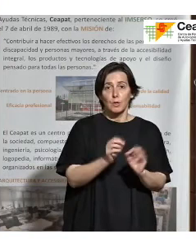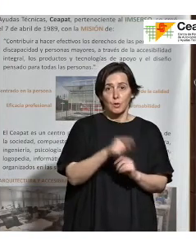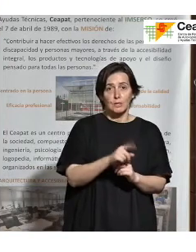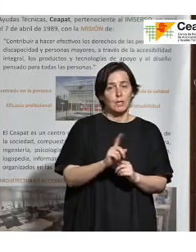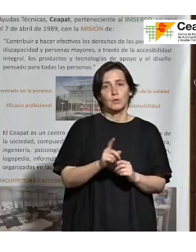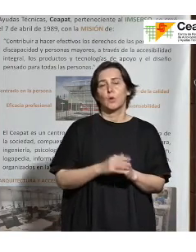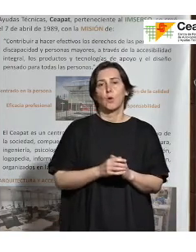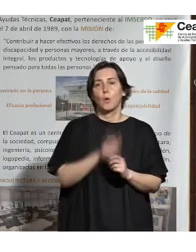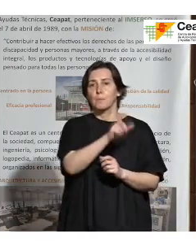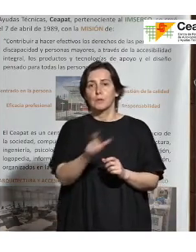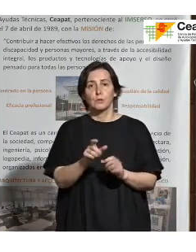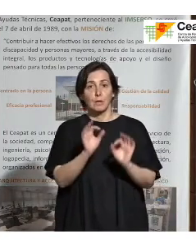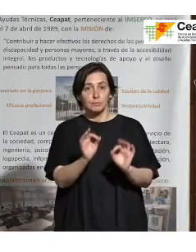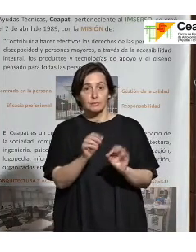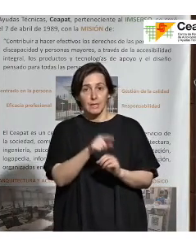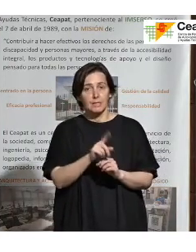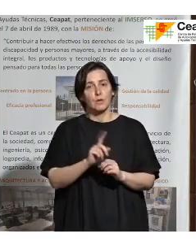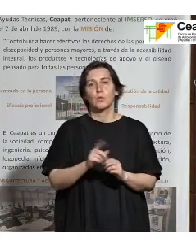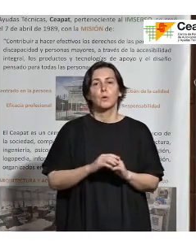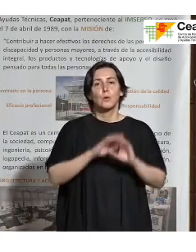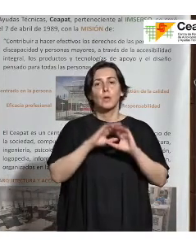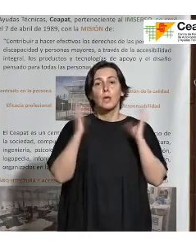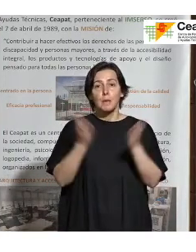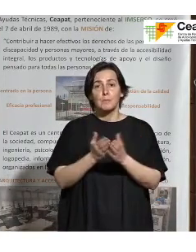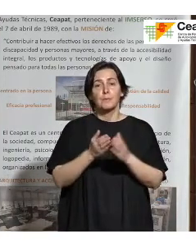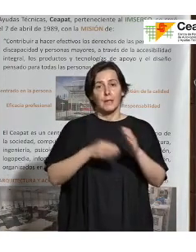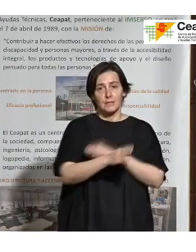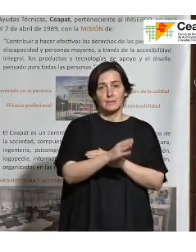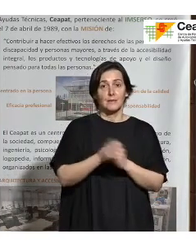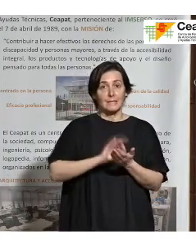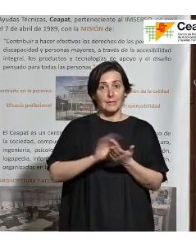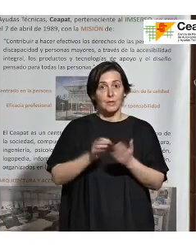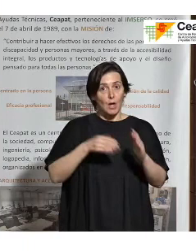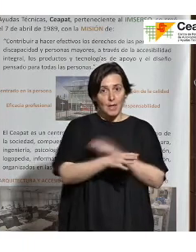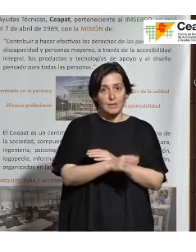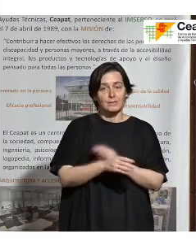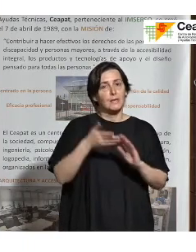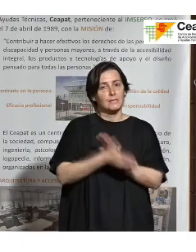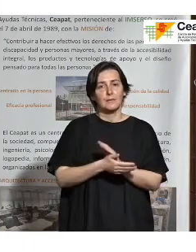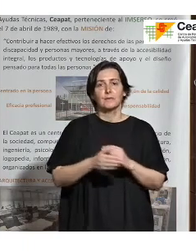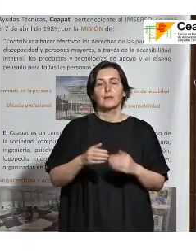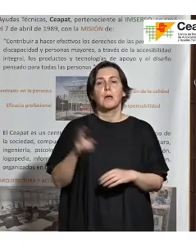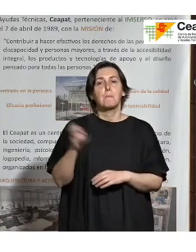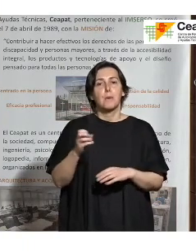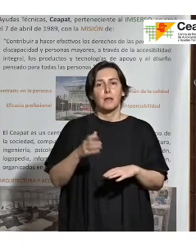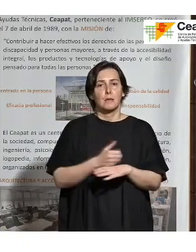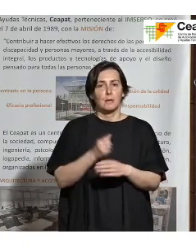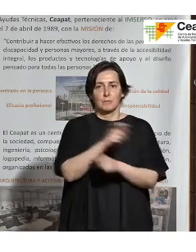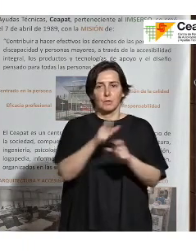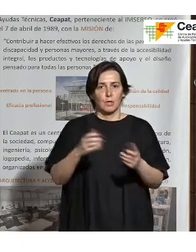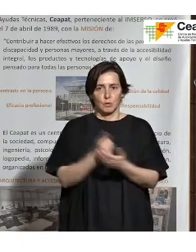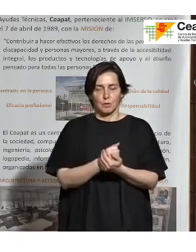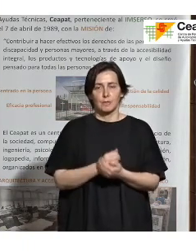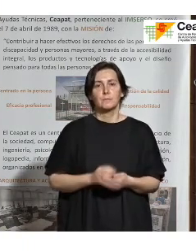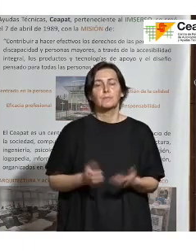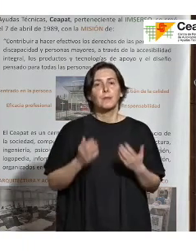ni para un tipo de persona en concreto, sino si yo tengo un servicio accesible es un servicio que nos vale para todos y todas las personas. Pero a la